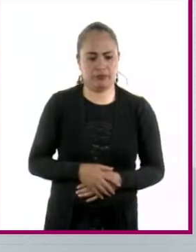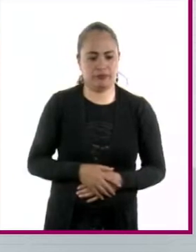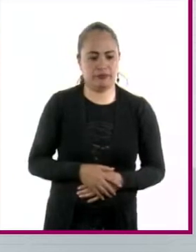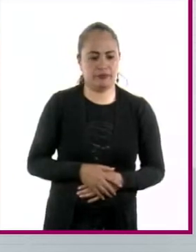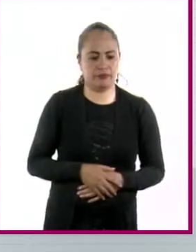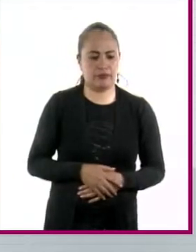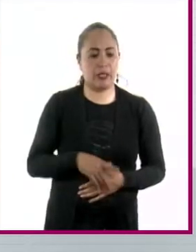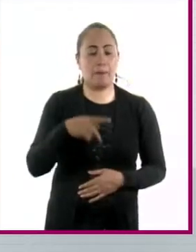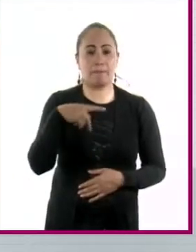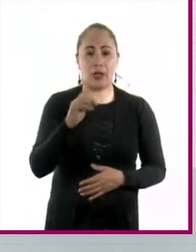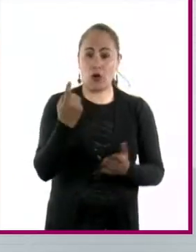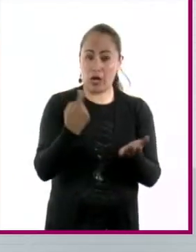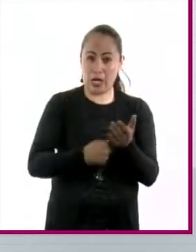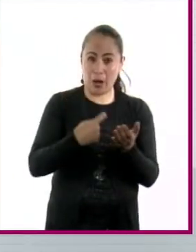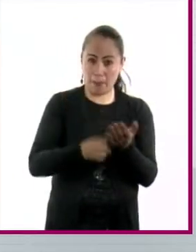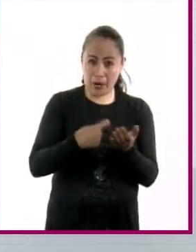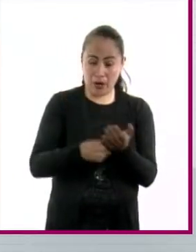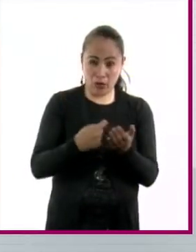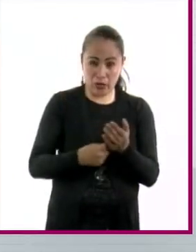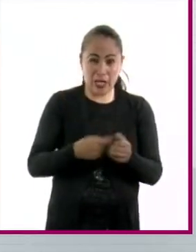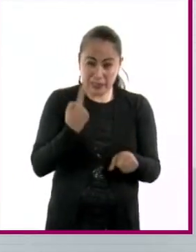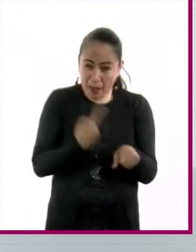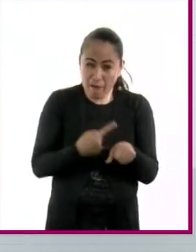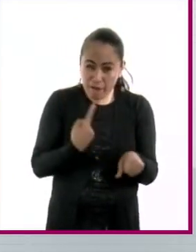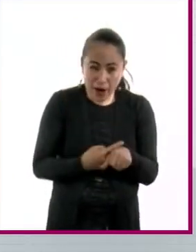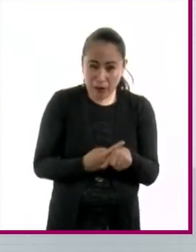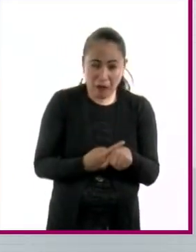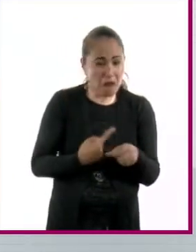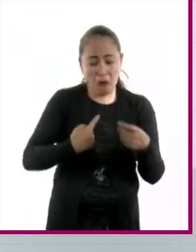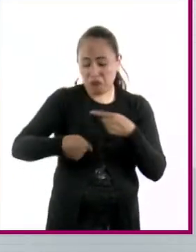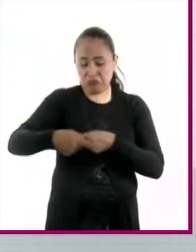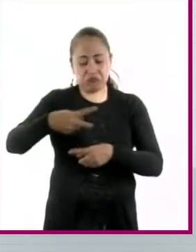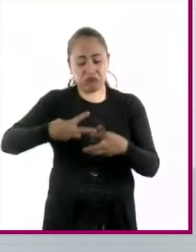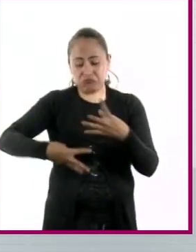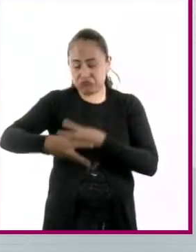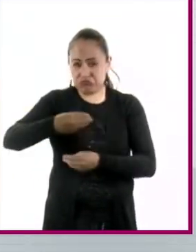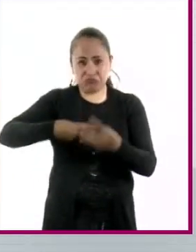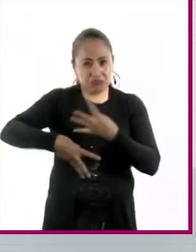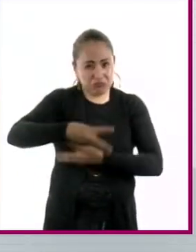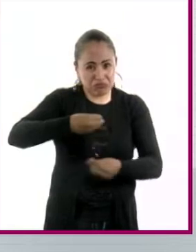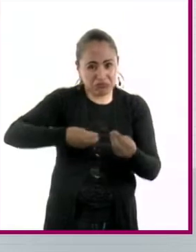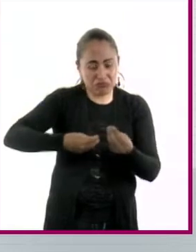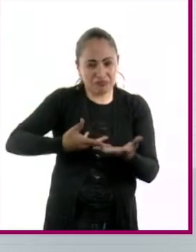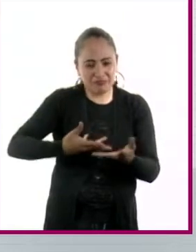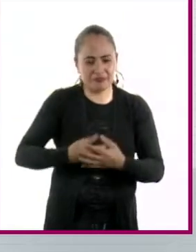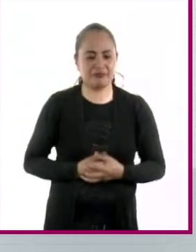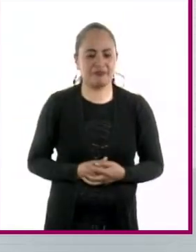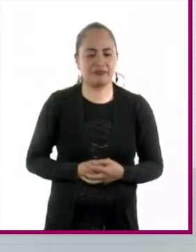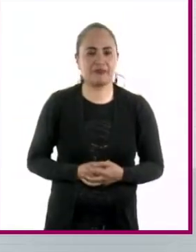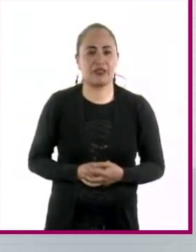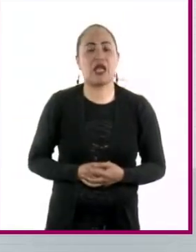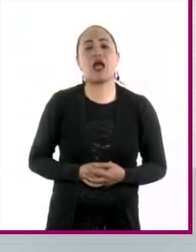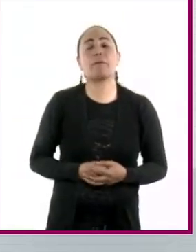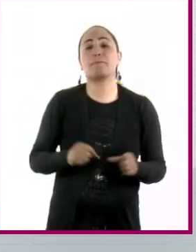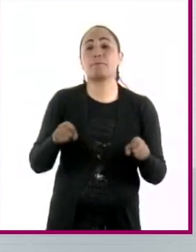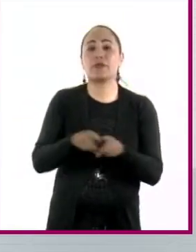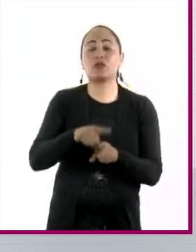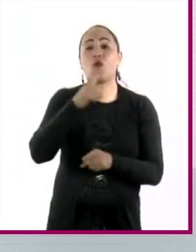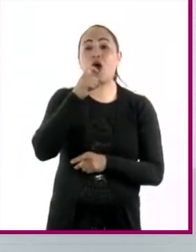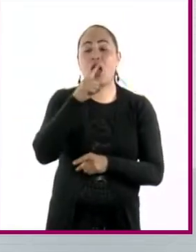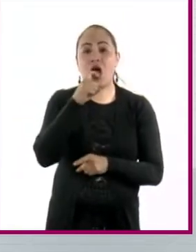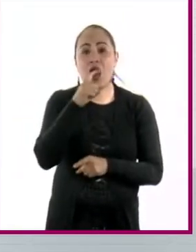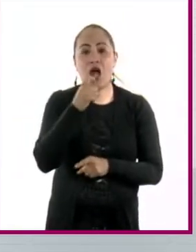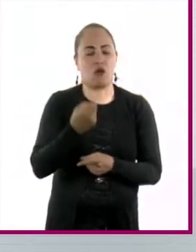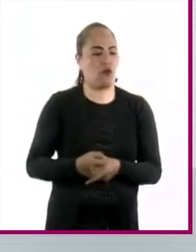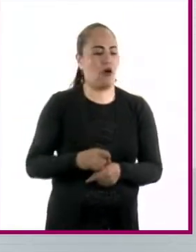que no se enferman de regreso, porque todos se regresan. Entonces, si hacemos tratamiento del agua de manera local, que